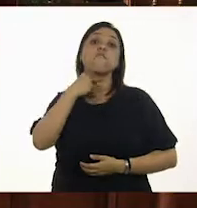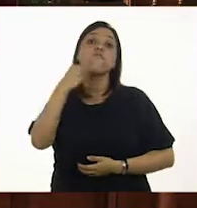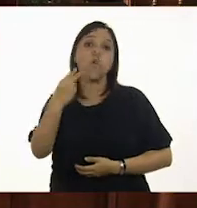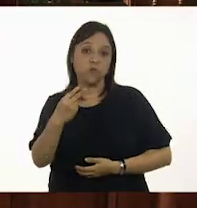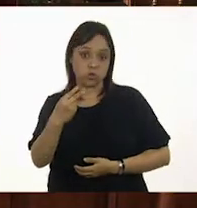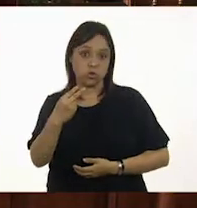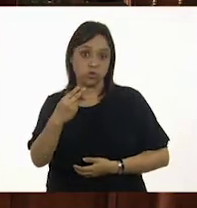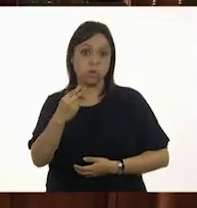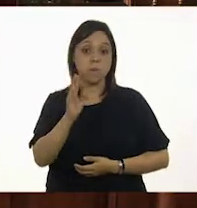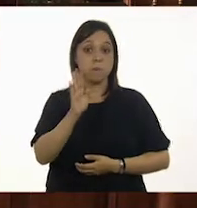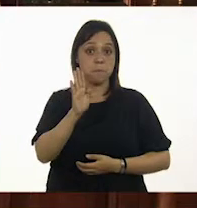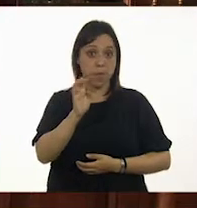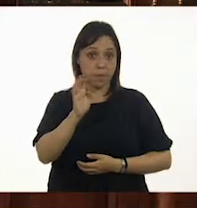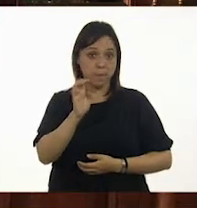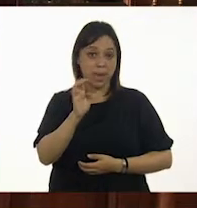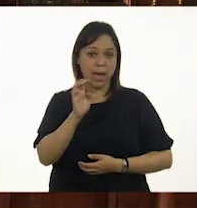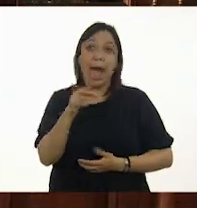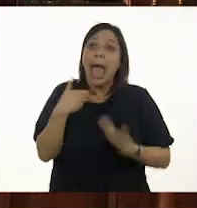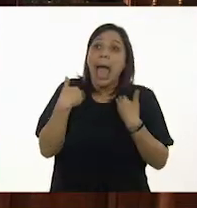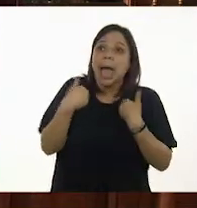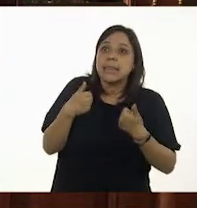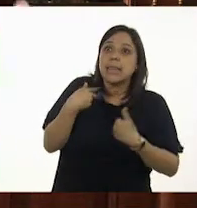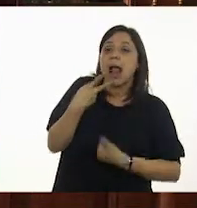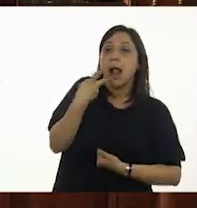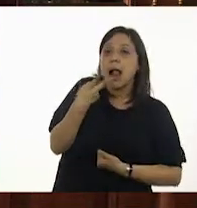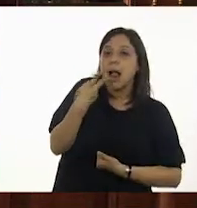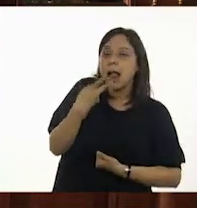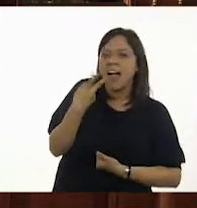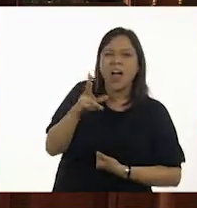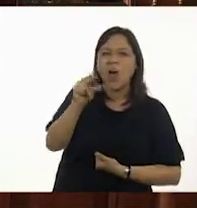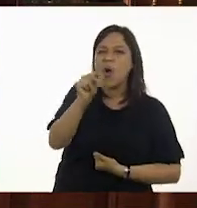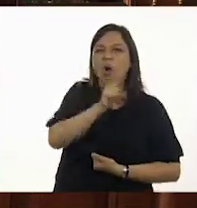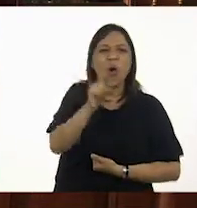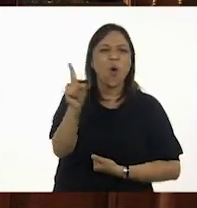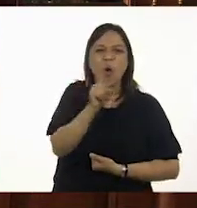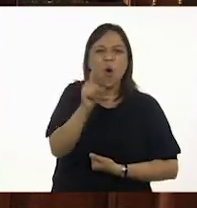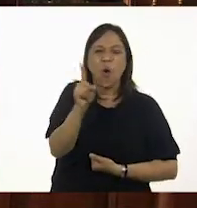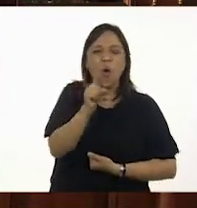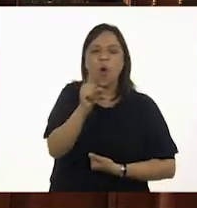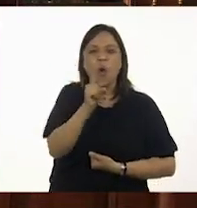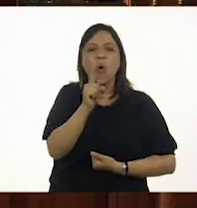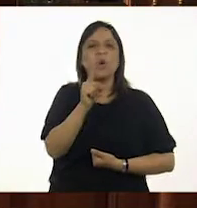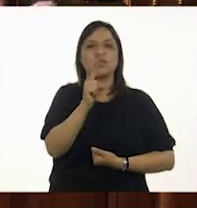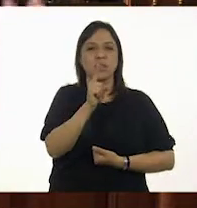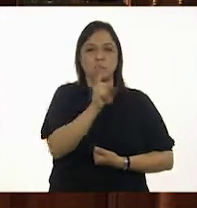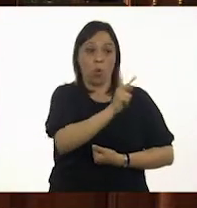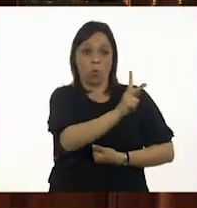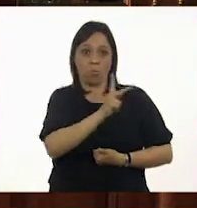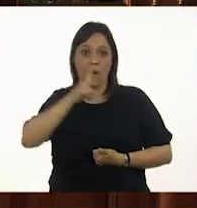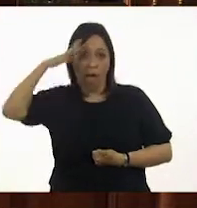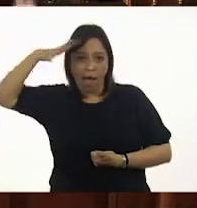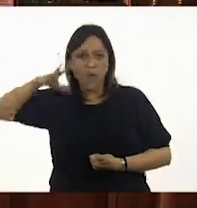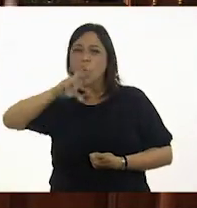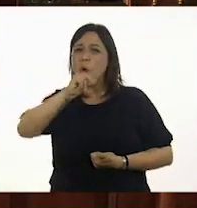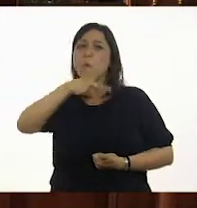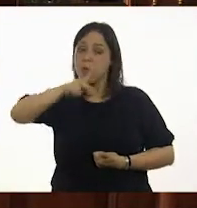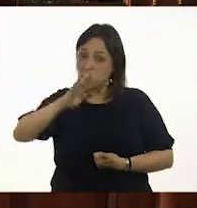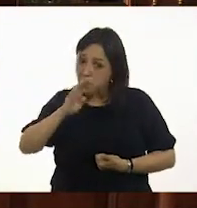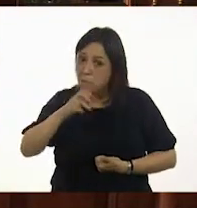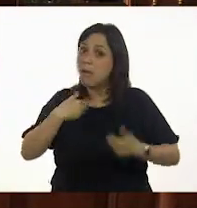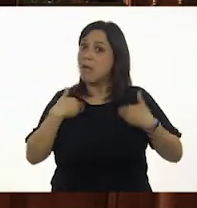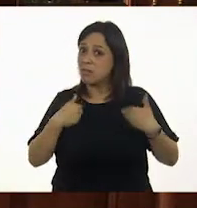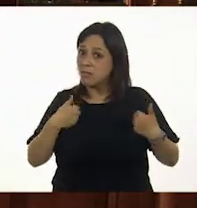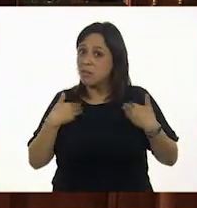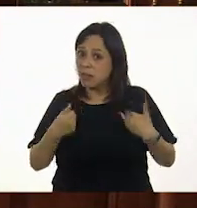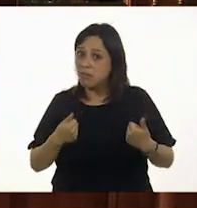conocen, no es que entiendan o decodifiquen como lo podemos hacer nosotros, pero sí entienden. Entienden, por